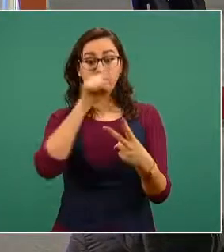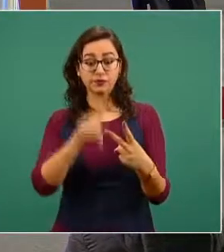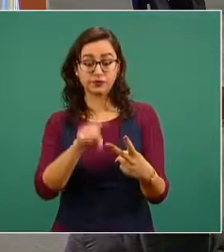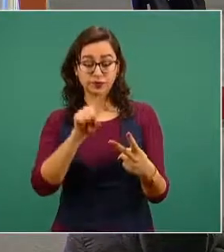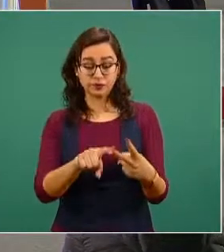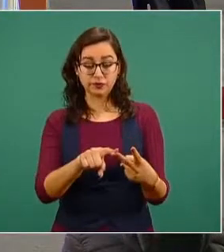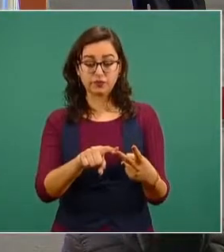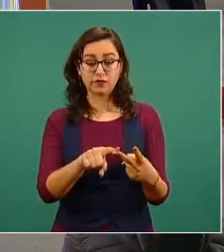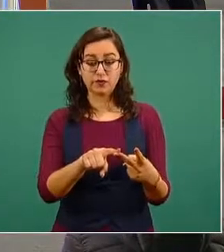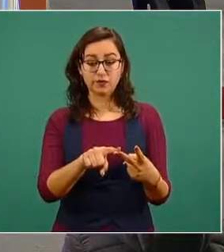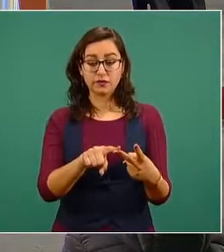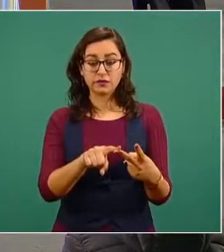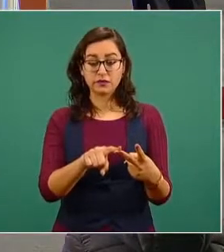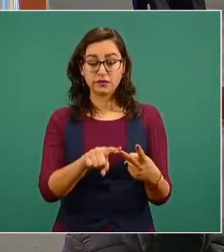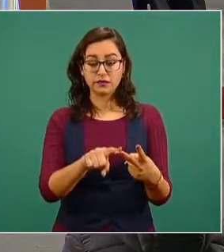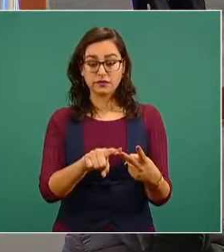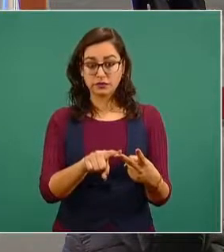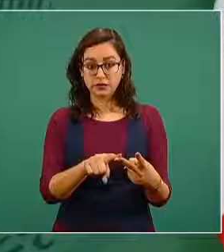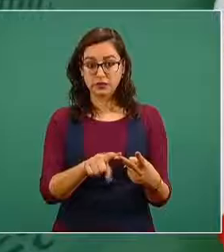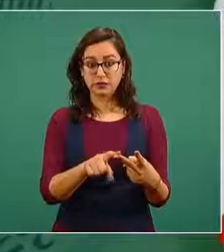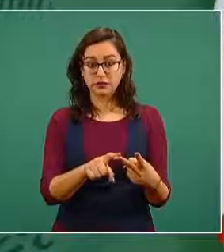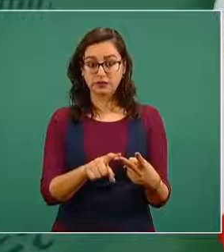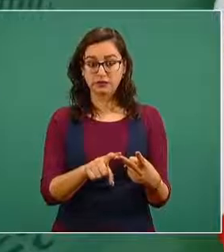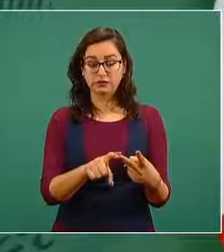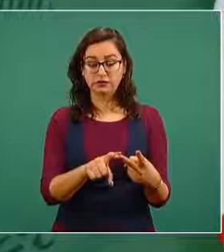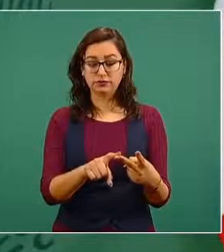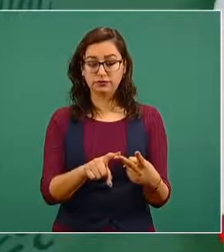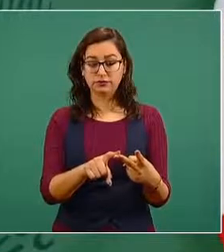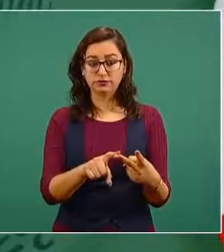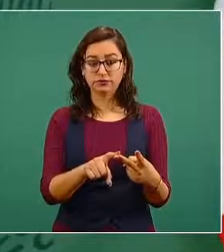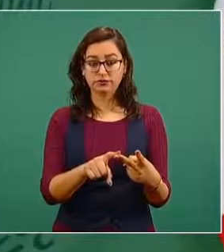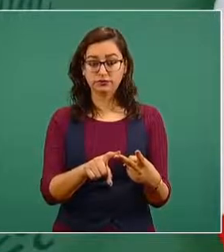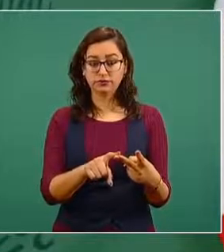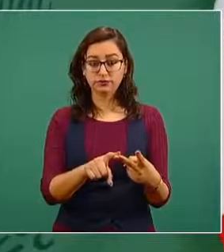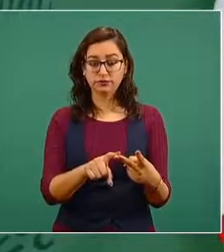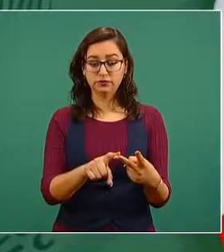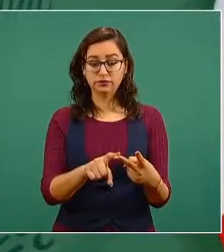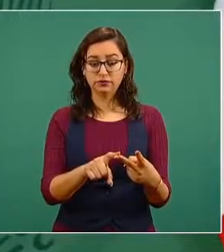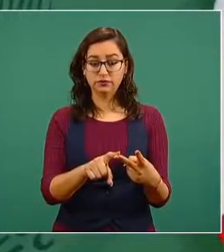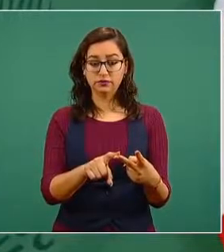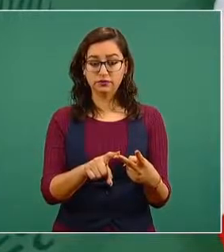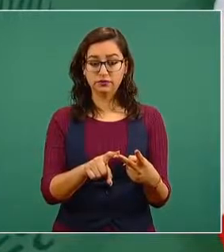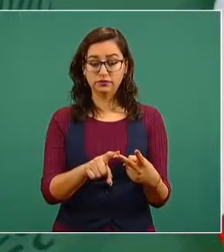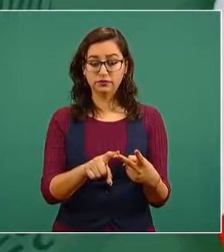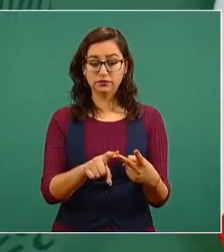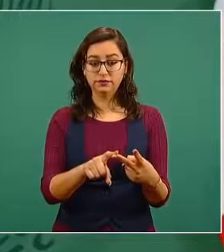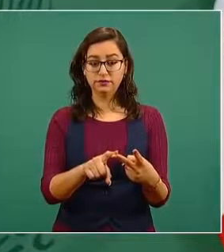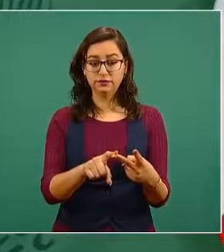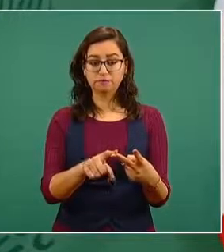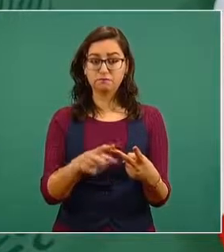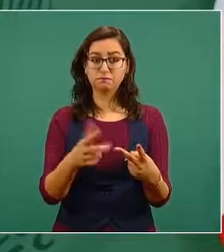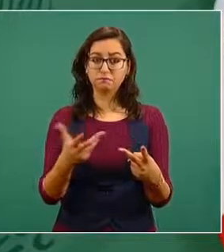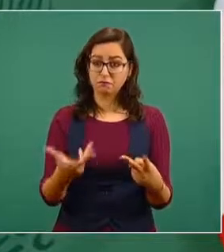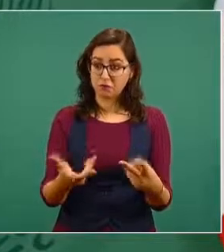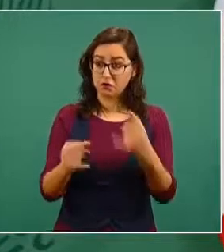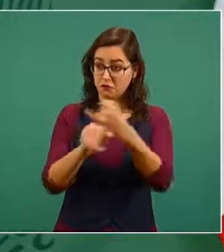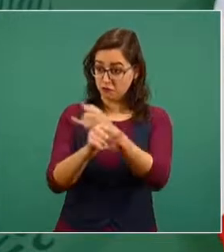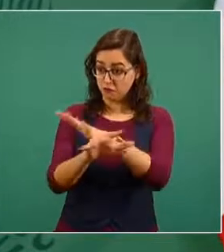que con la información podamos salir al paso a